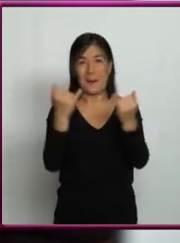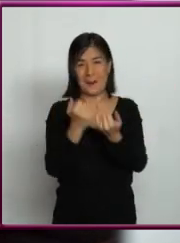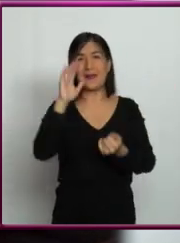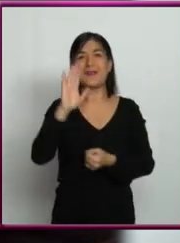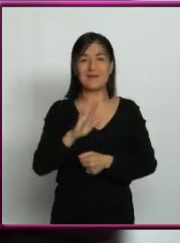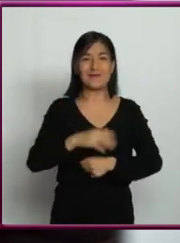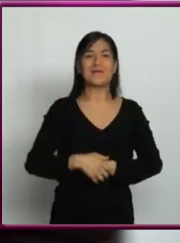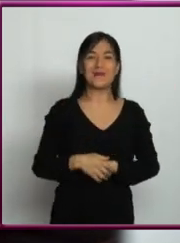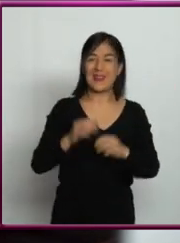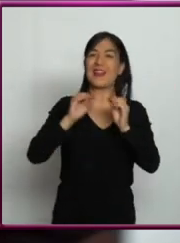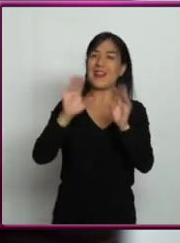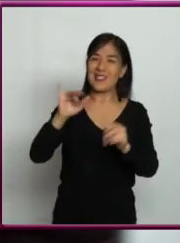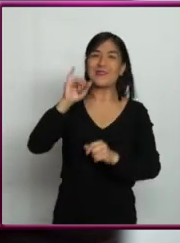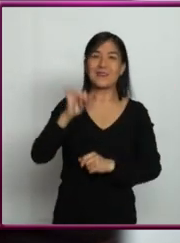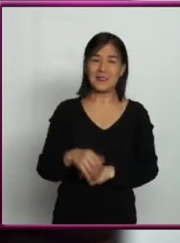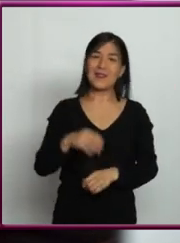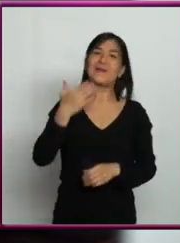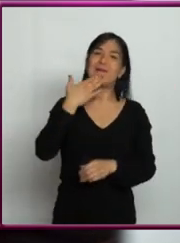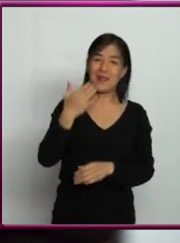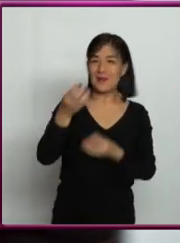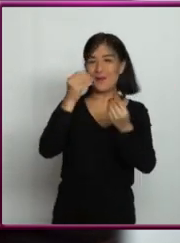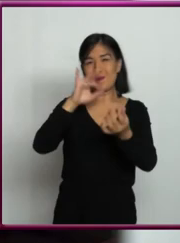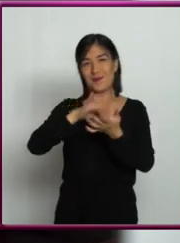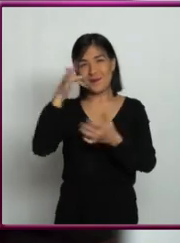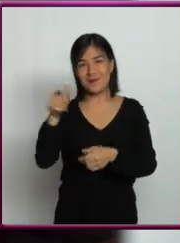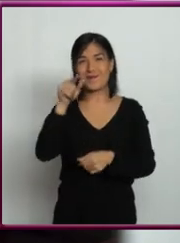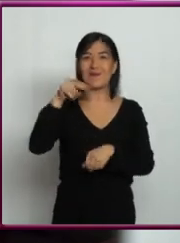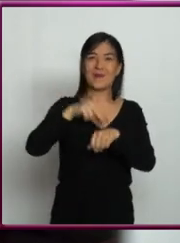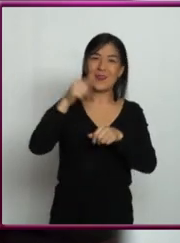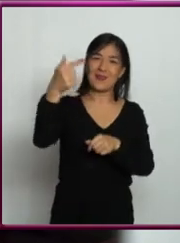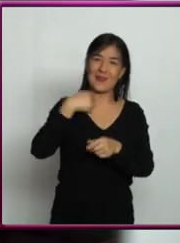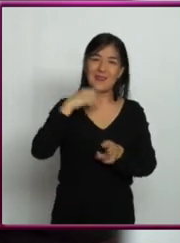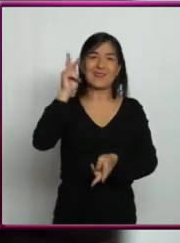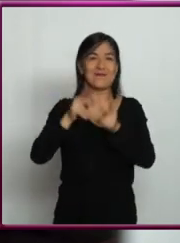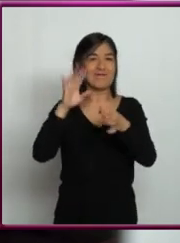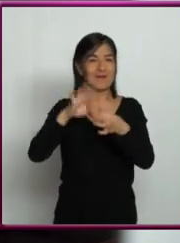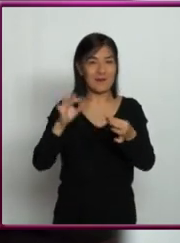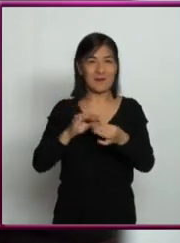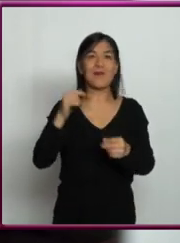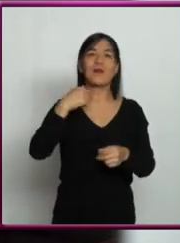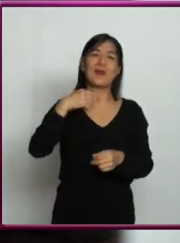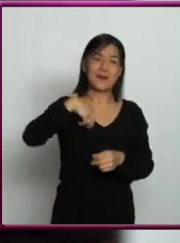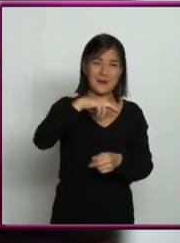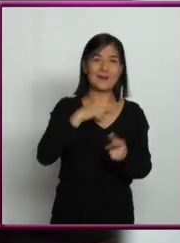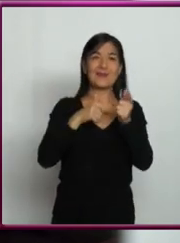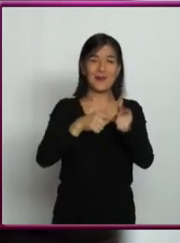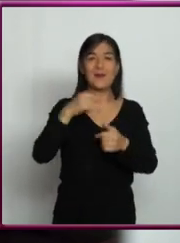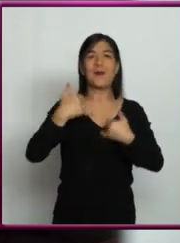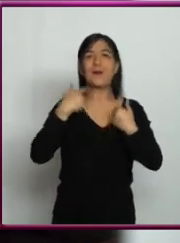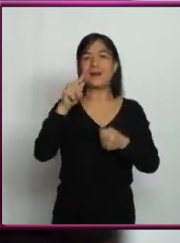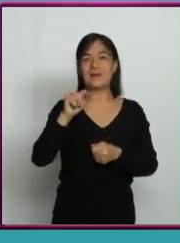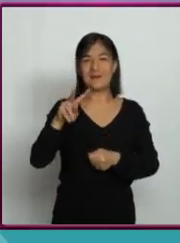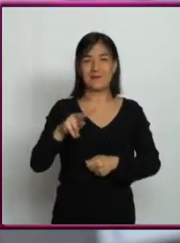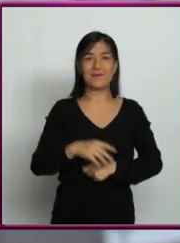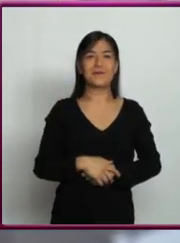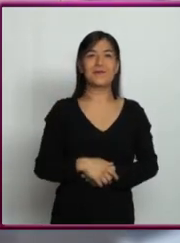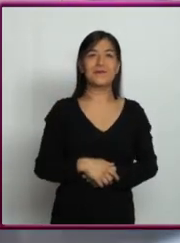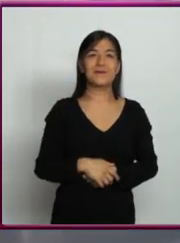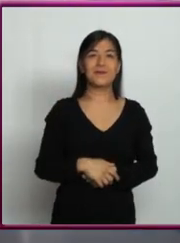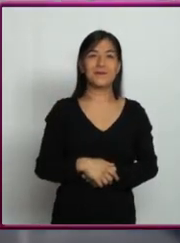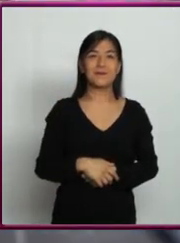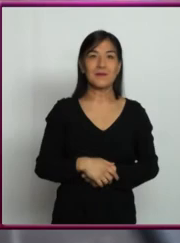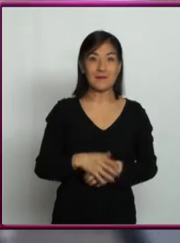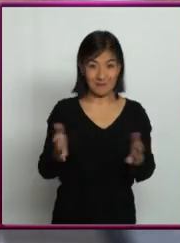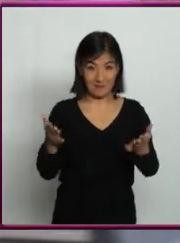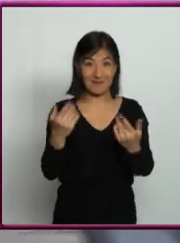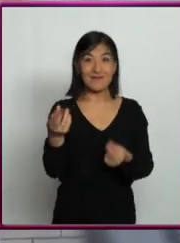que sí. Muy bien, pues, muchísimas gracias, doctor, por todo lo que nos platica y nosotros continuamos en Jóvenes en TV. Tenemos